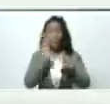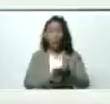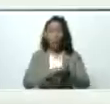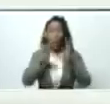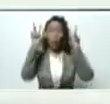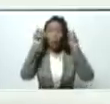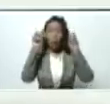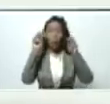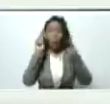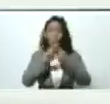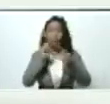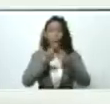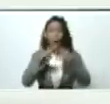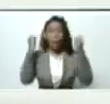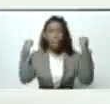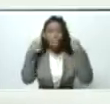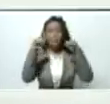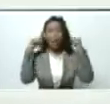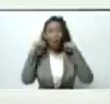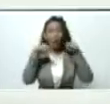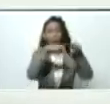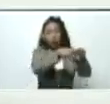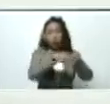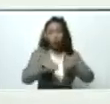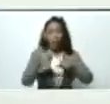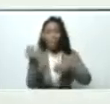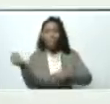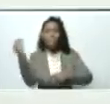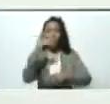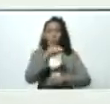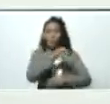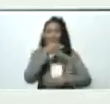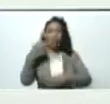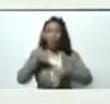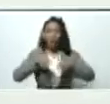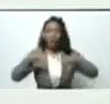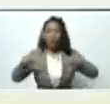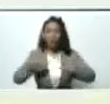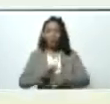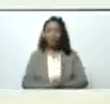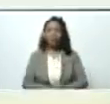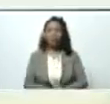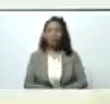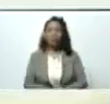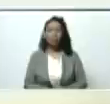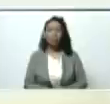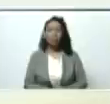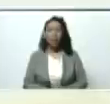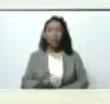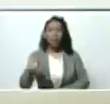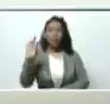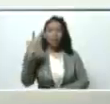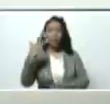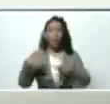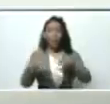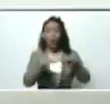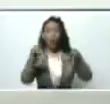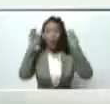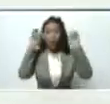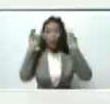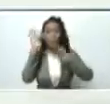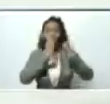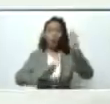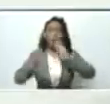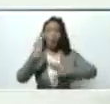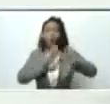nuevos conocimientos en las prácticas agrícolas para el mayor rendimiento de la tierra en tercer lugar los insumos biológicos